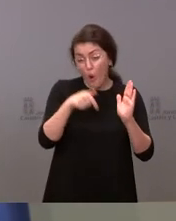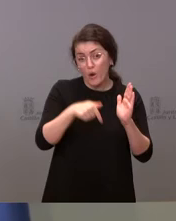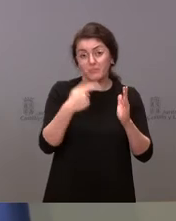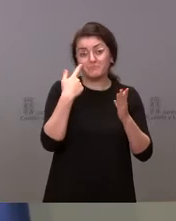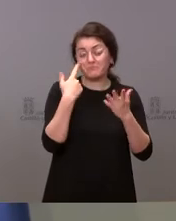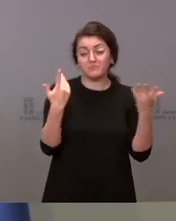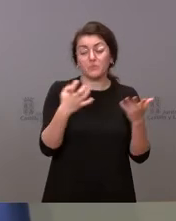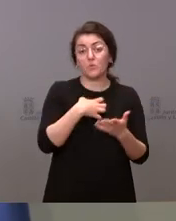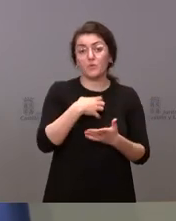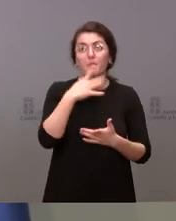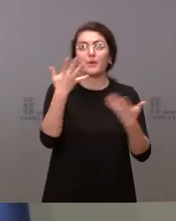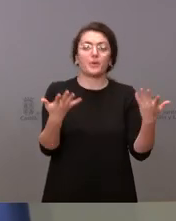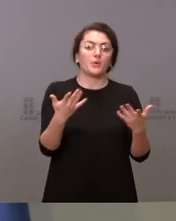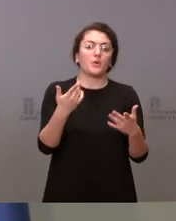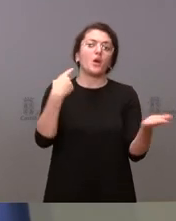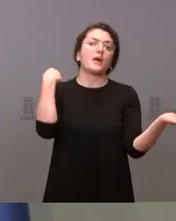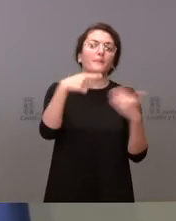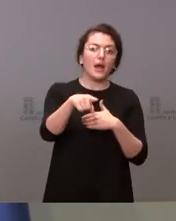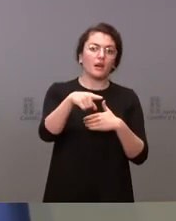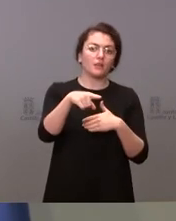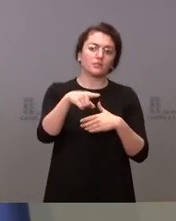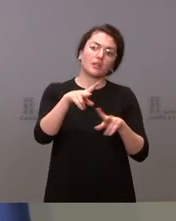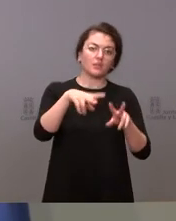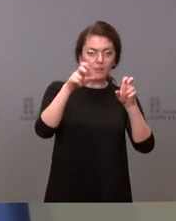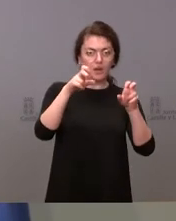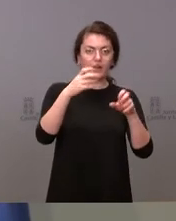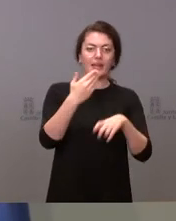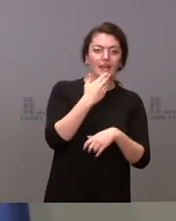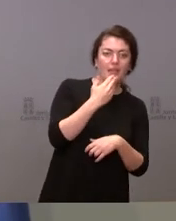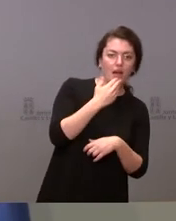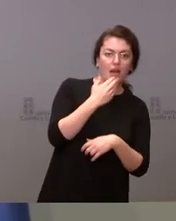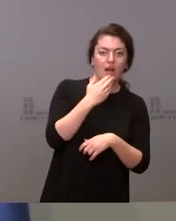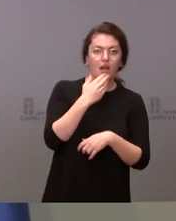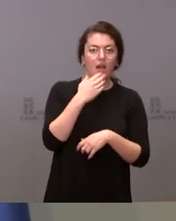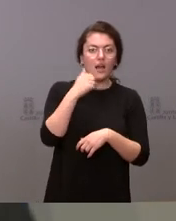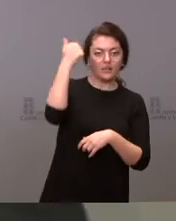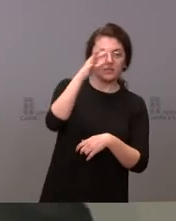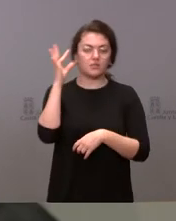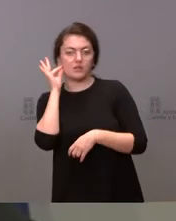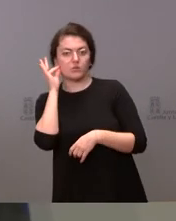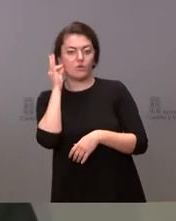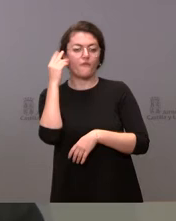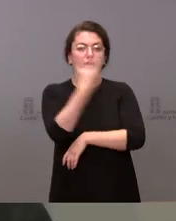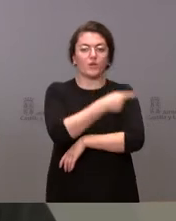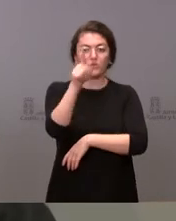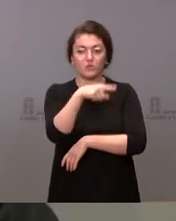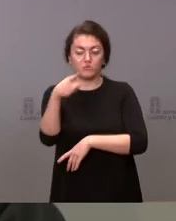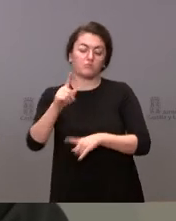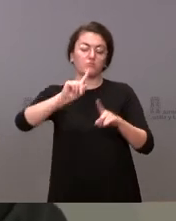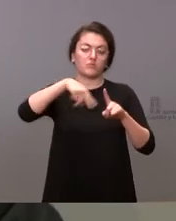llegar en cuanto a edad, sexo, estado de vacunación. Los pediremos a la consejería y se los haremos llegar.